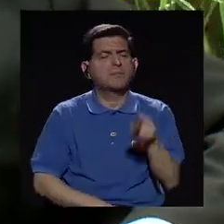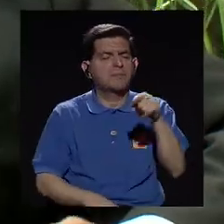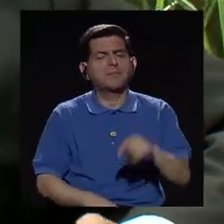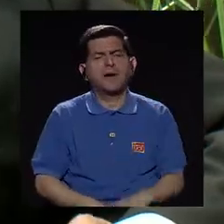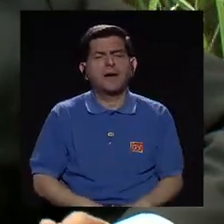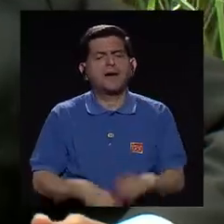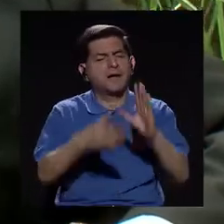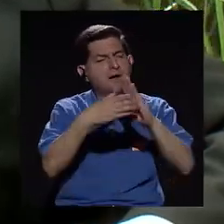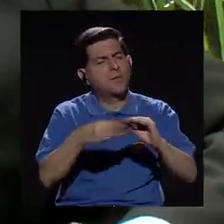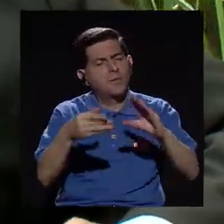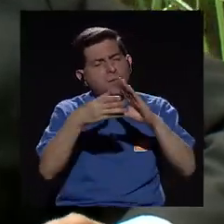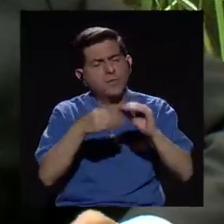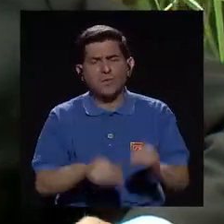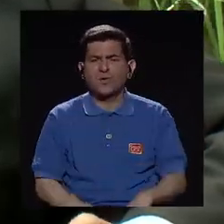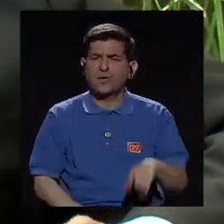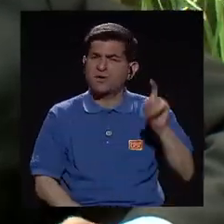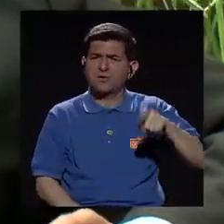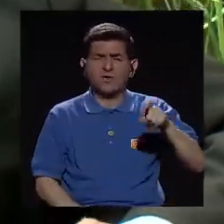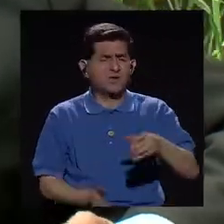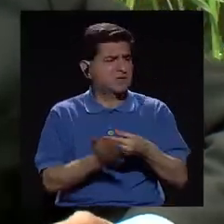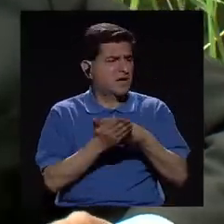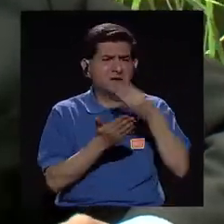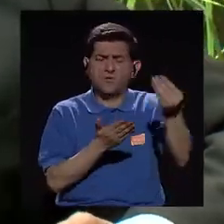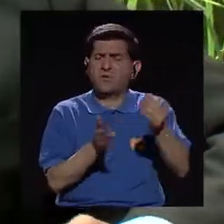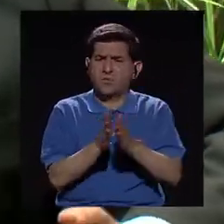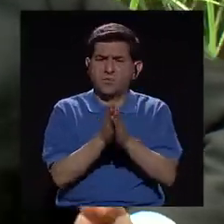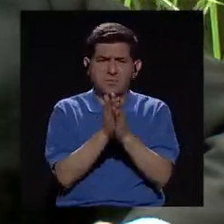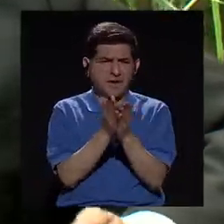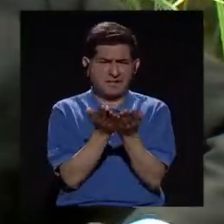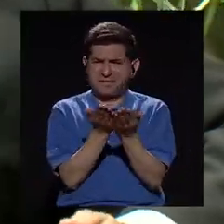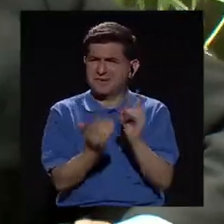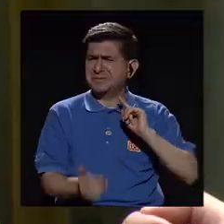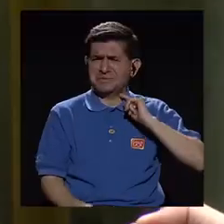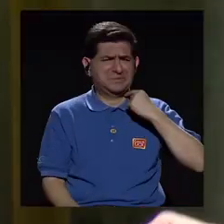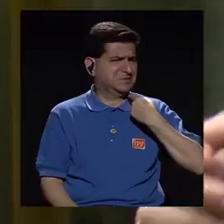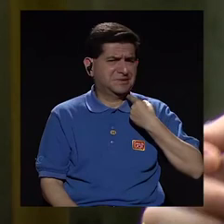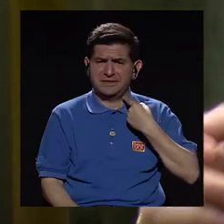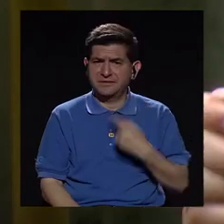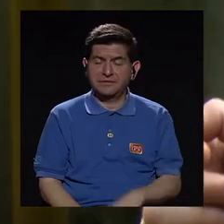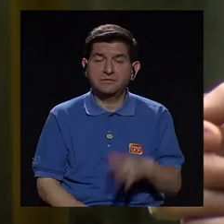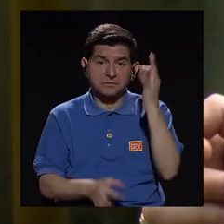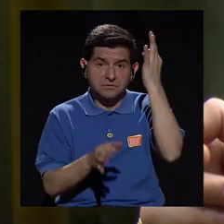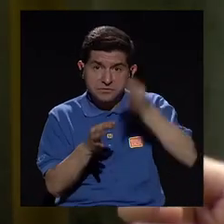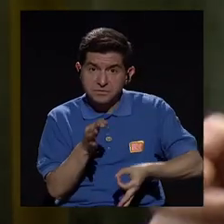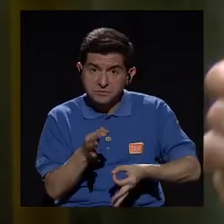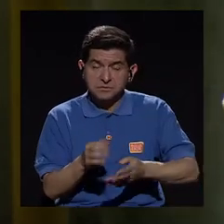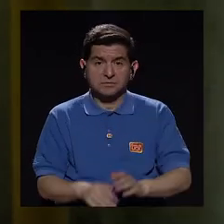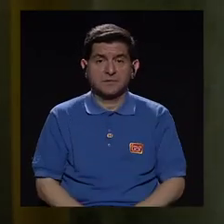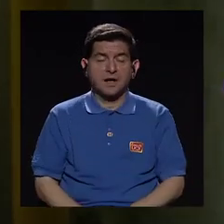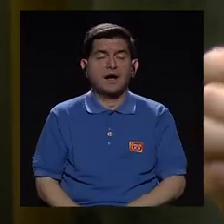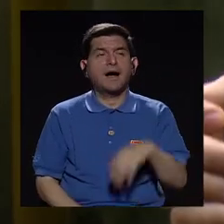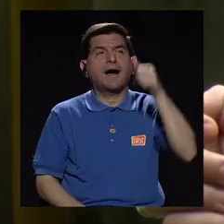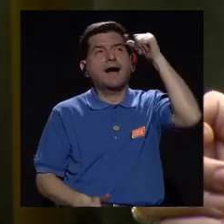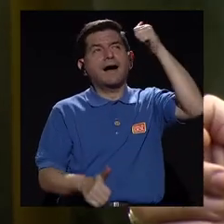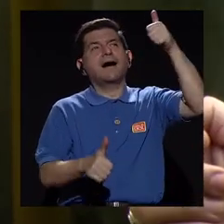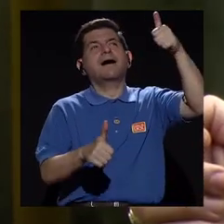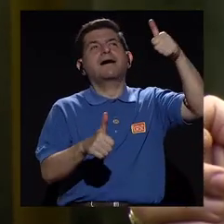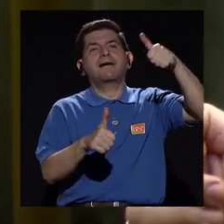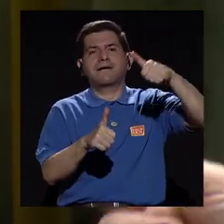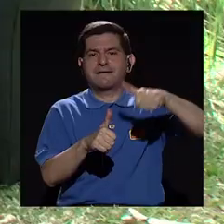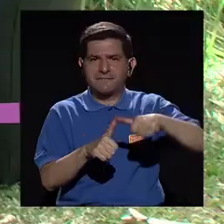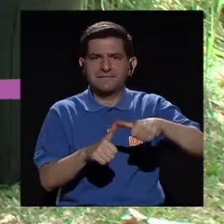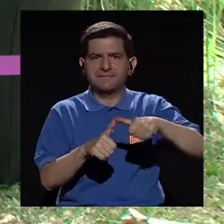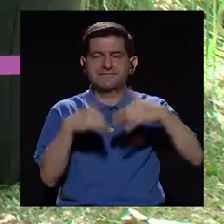No hay que ir a la librería a comprar el libro más caro. Estamos hablando simplemente de evocar la